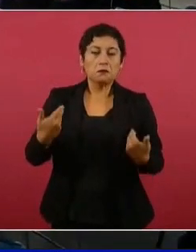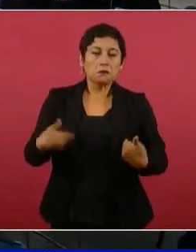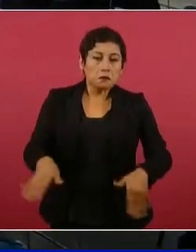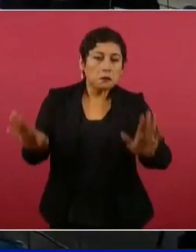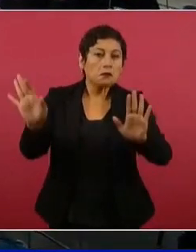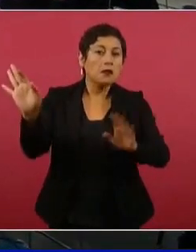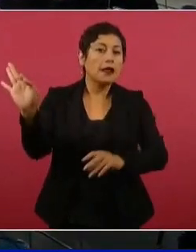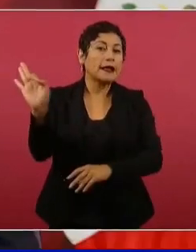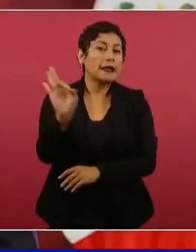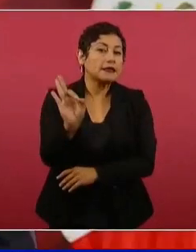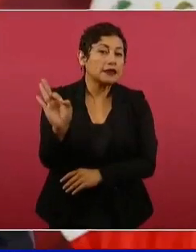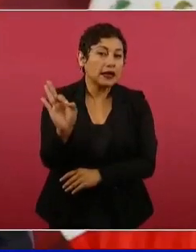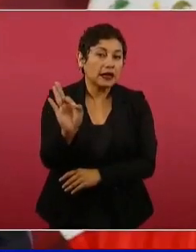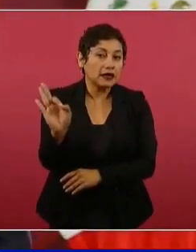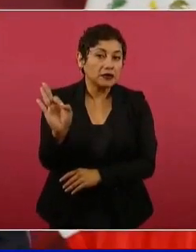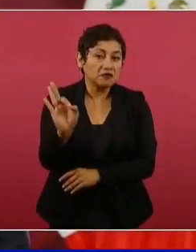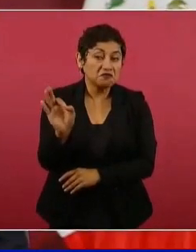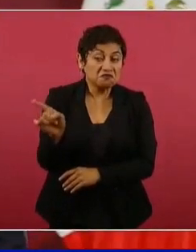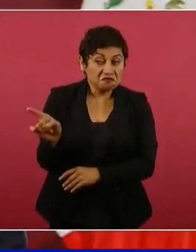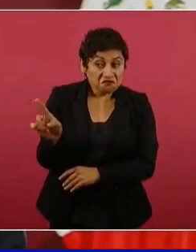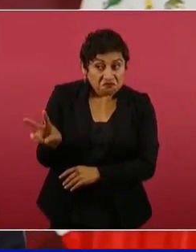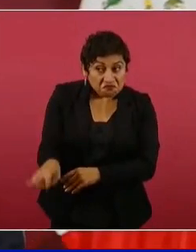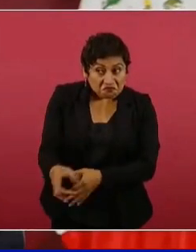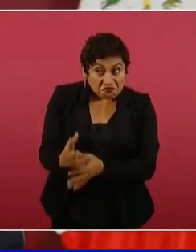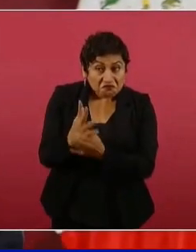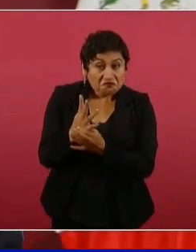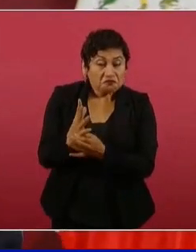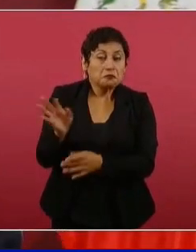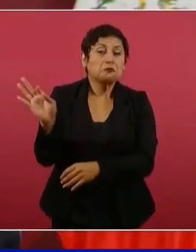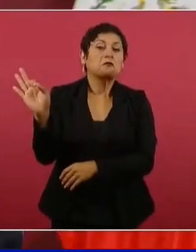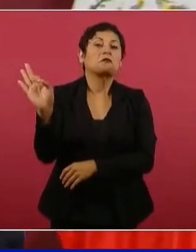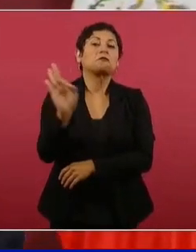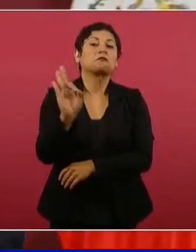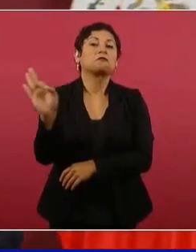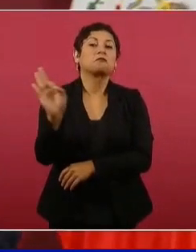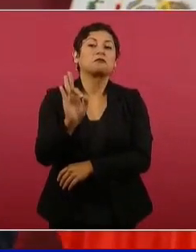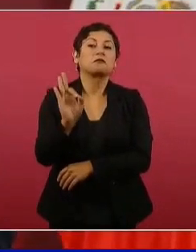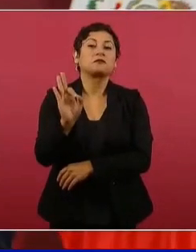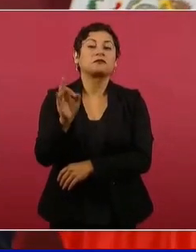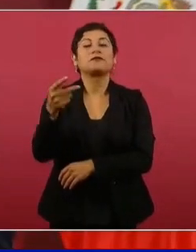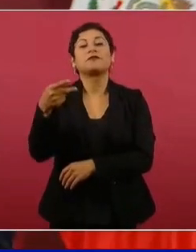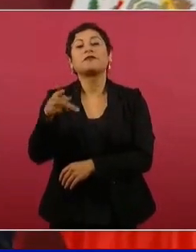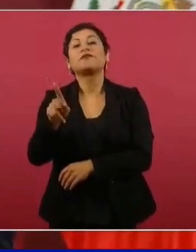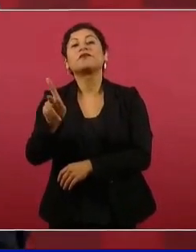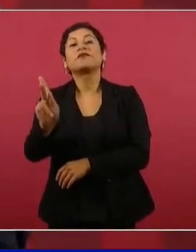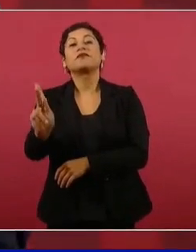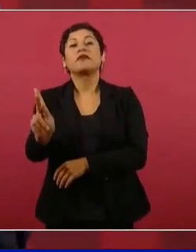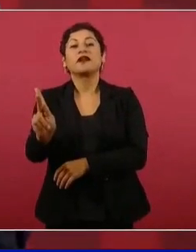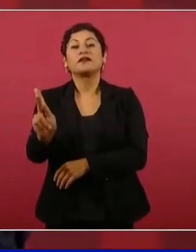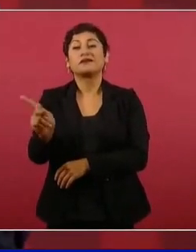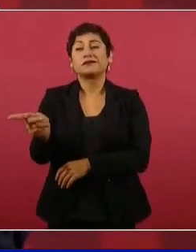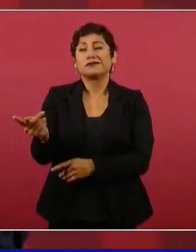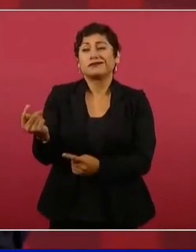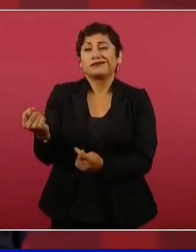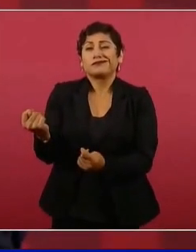pero eso no cuenta